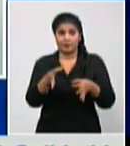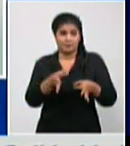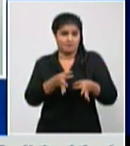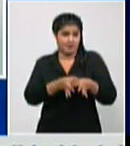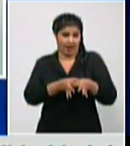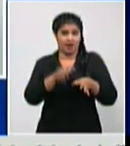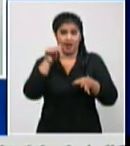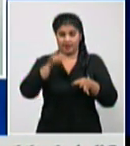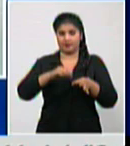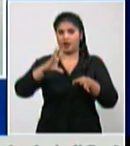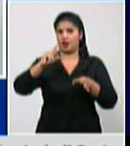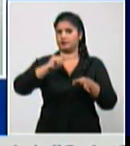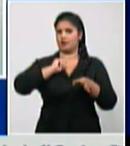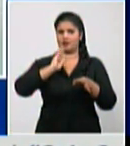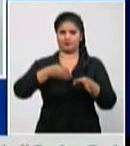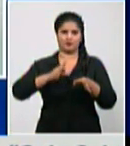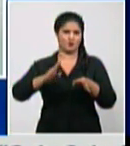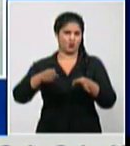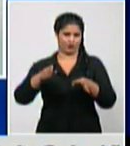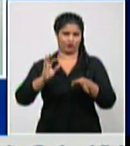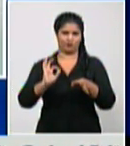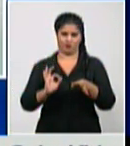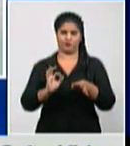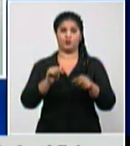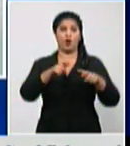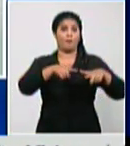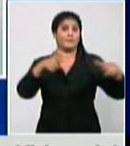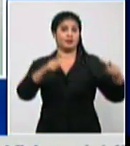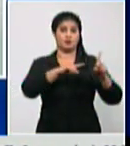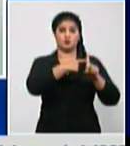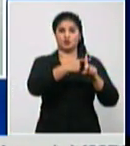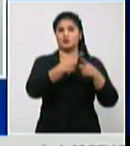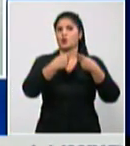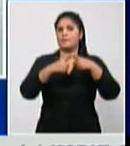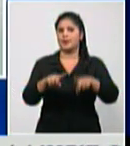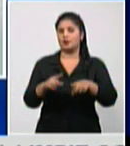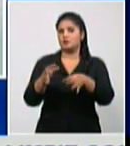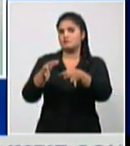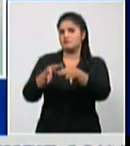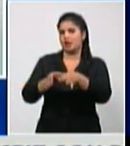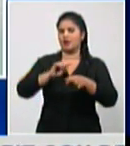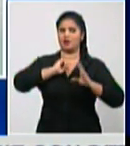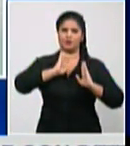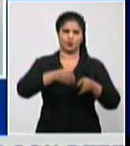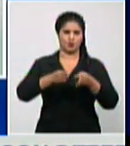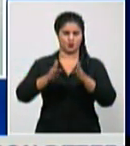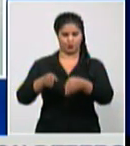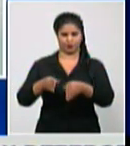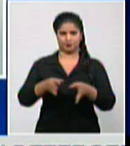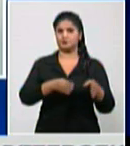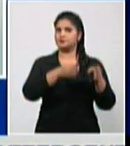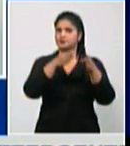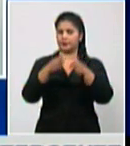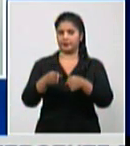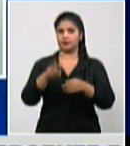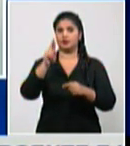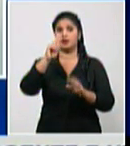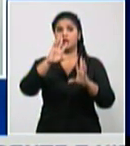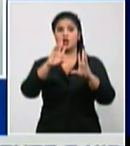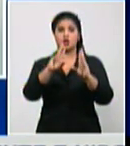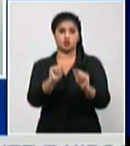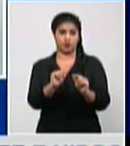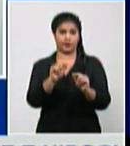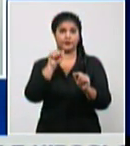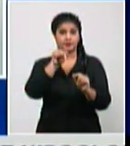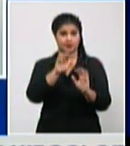todo este año en nuestro país es resultado de los